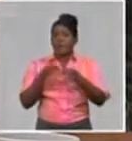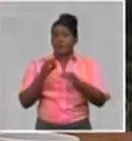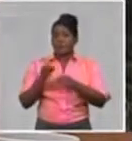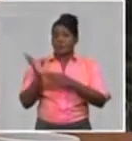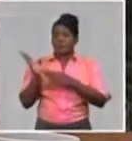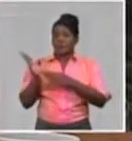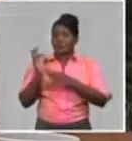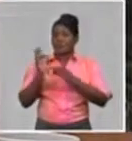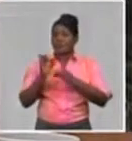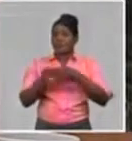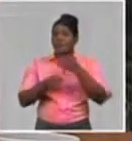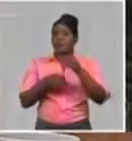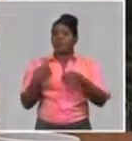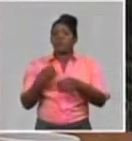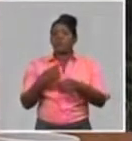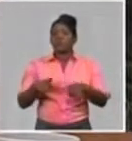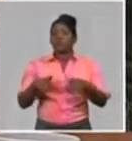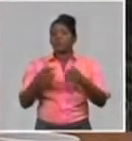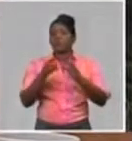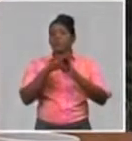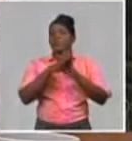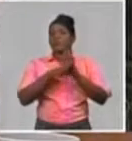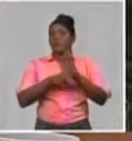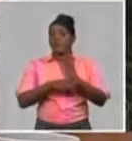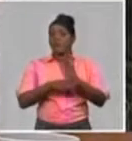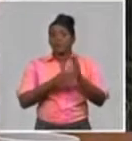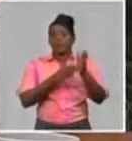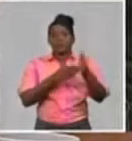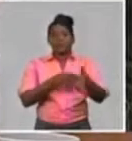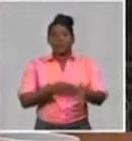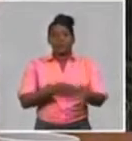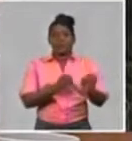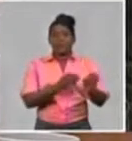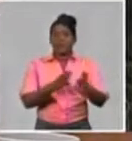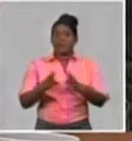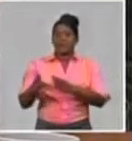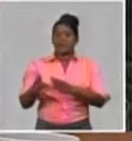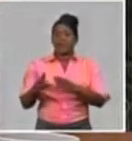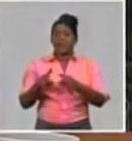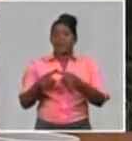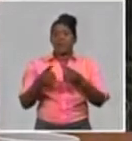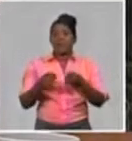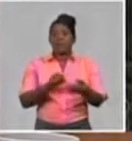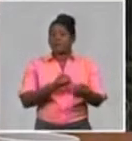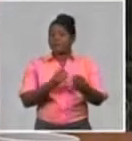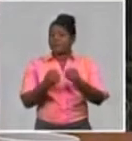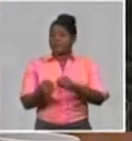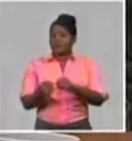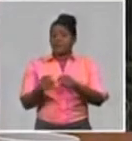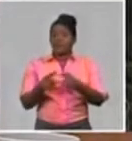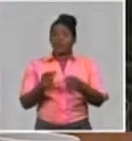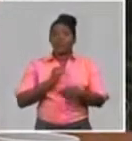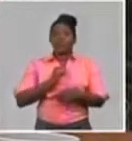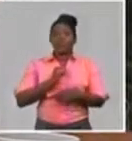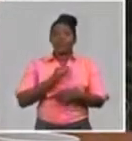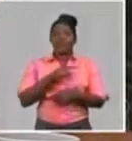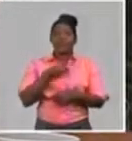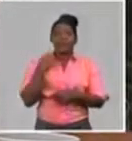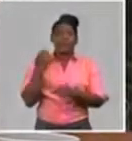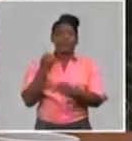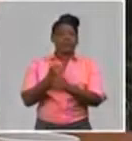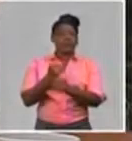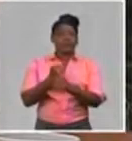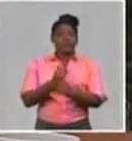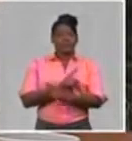estamos extremando las medidas en esta etapa de forma tal que no se nos afecten los servicios porque